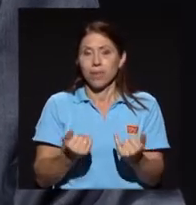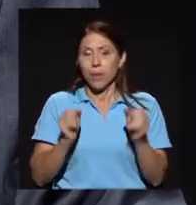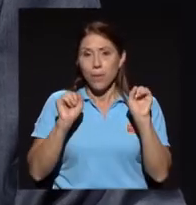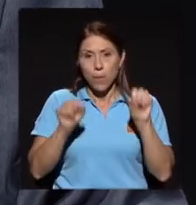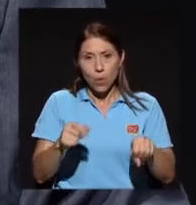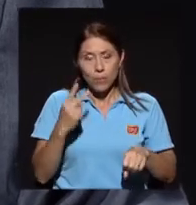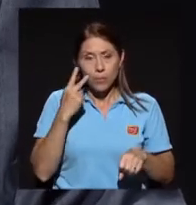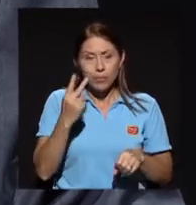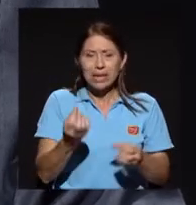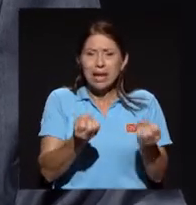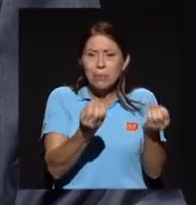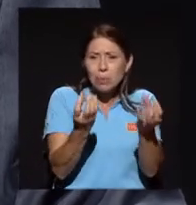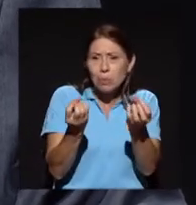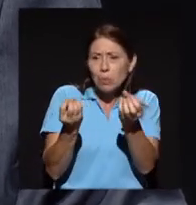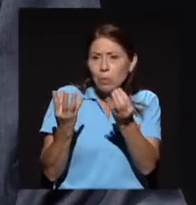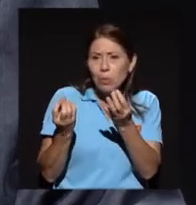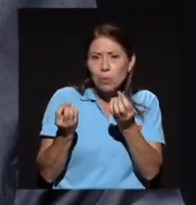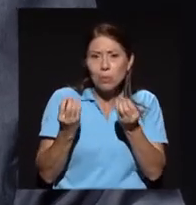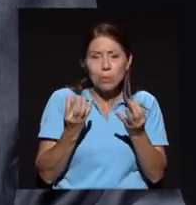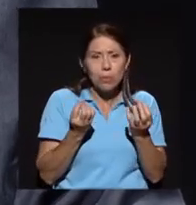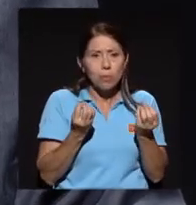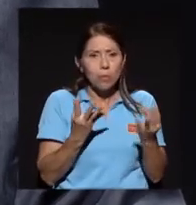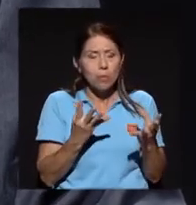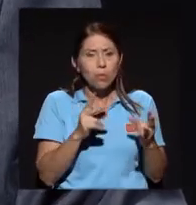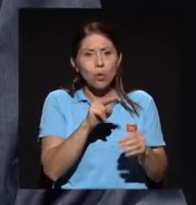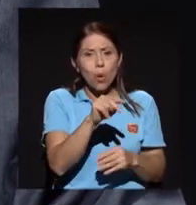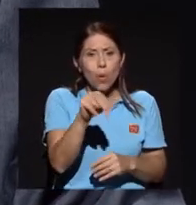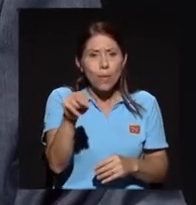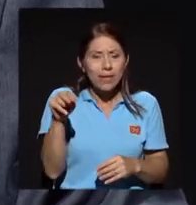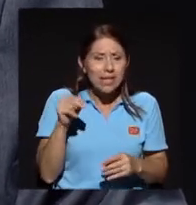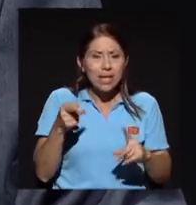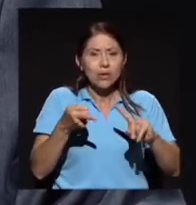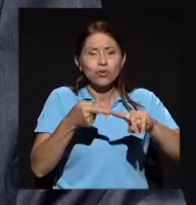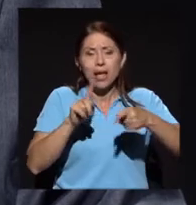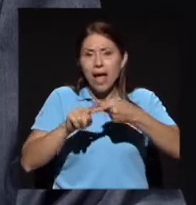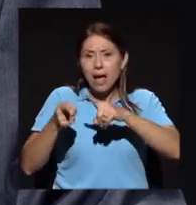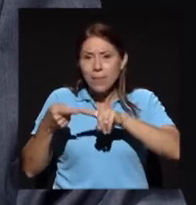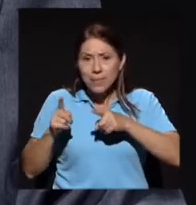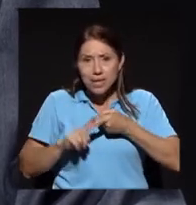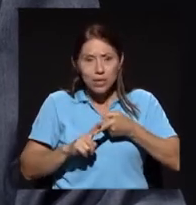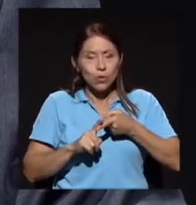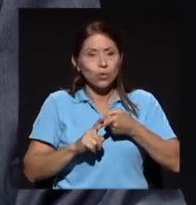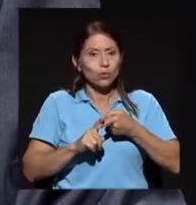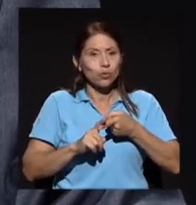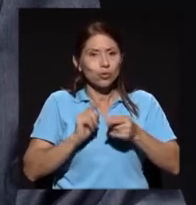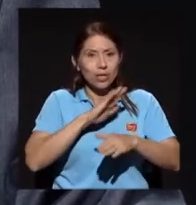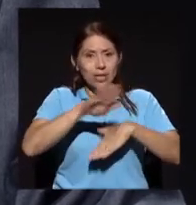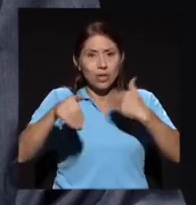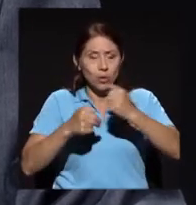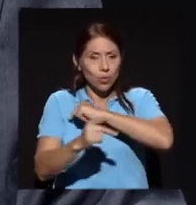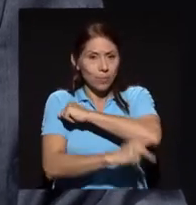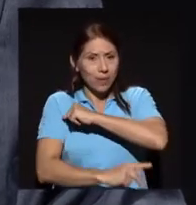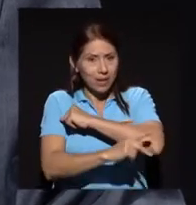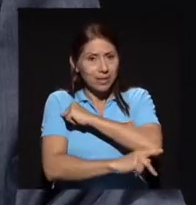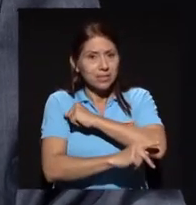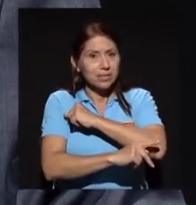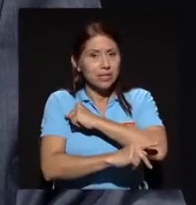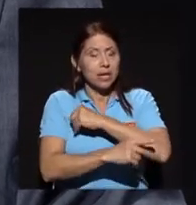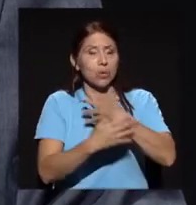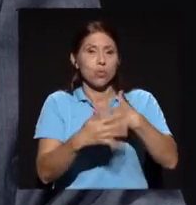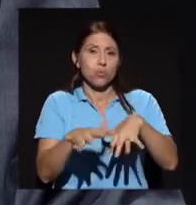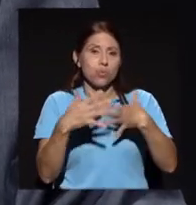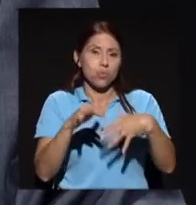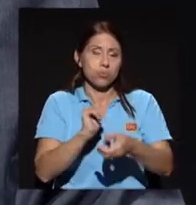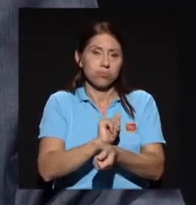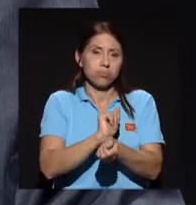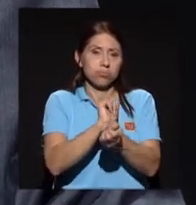ver a miles y a miles de compañeros, amigos de todo el país que han hecho una transformación